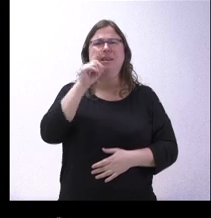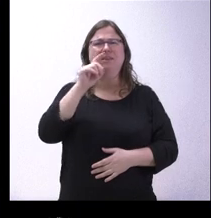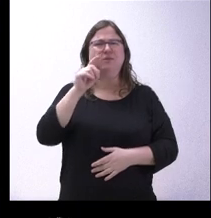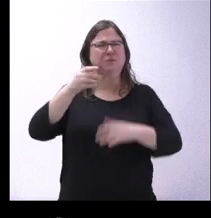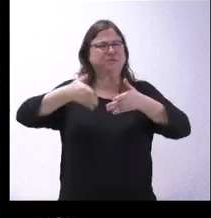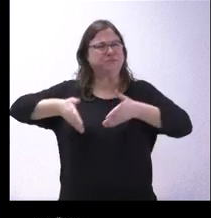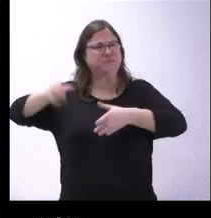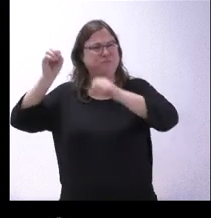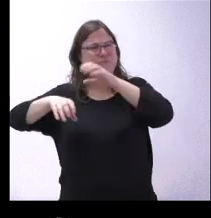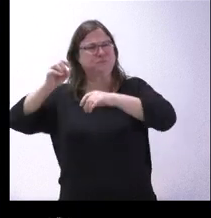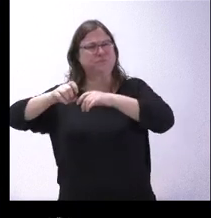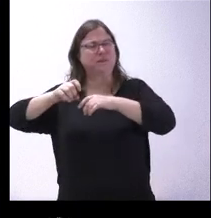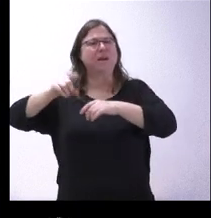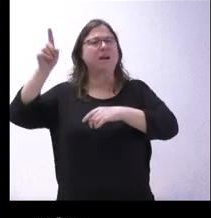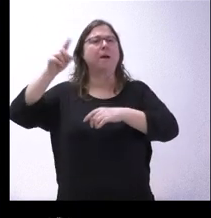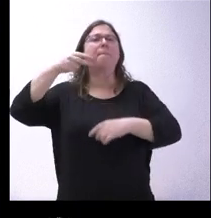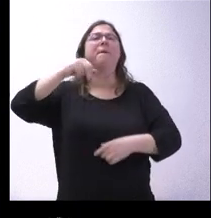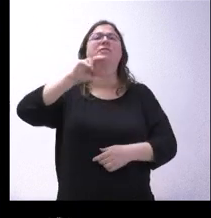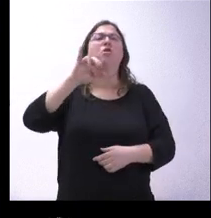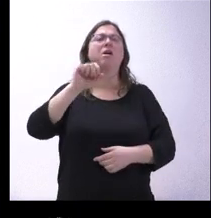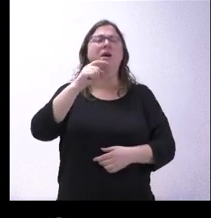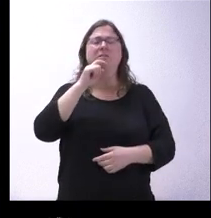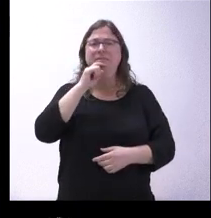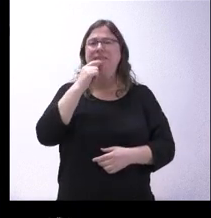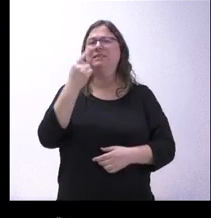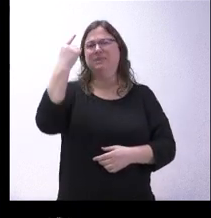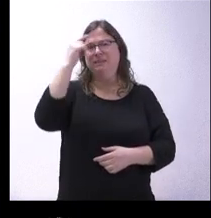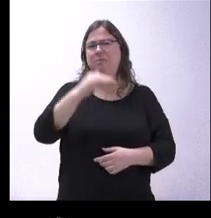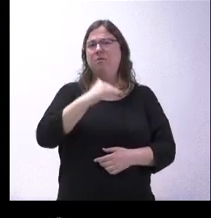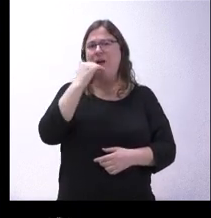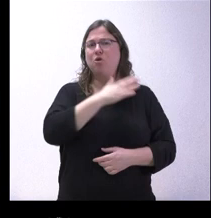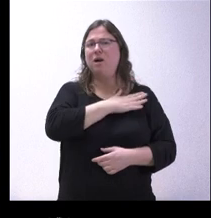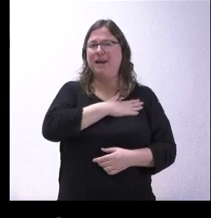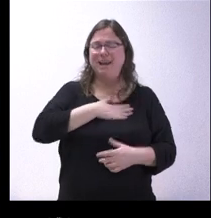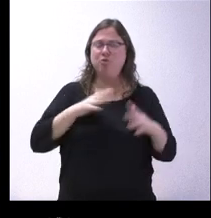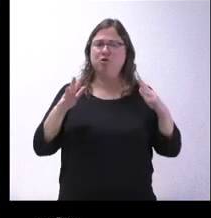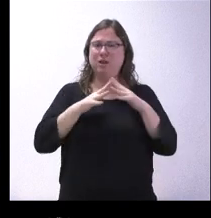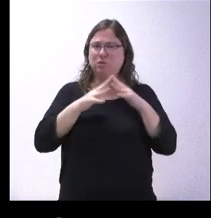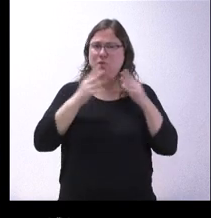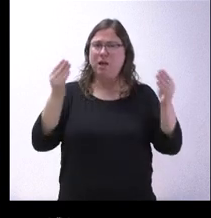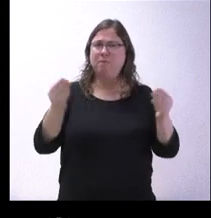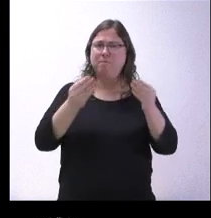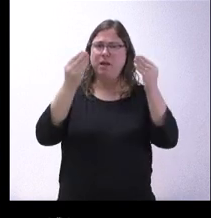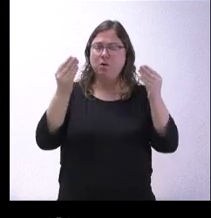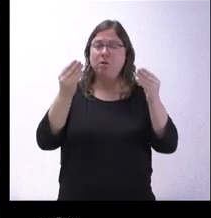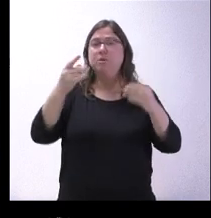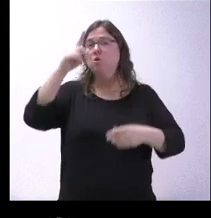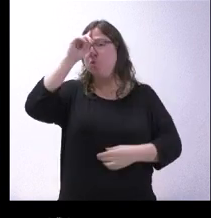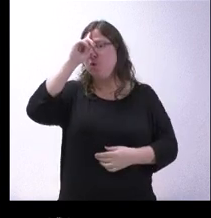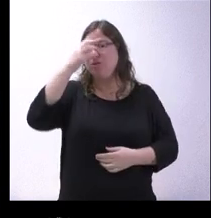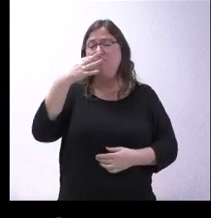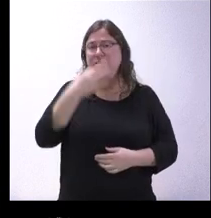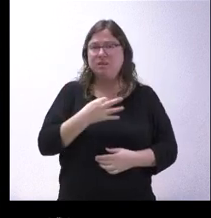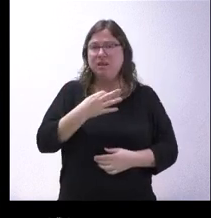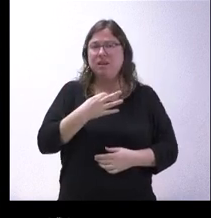residuales de Ágreda y Olvega. Sabemos que la intención es ampliar esta infraestructura, pero no sé si creen que sería